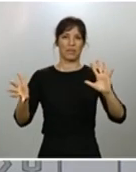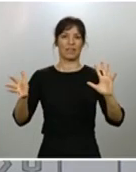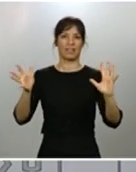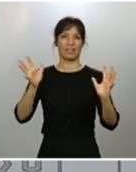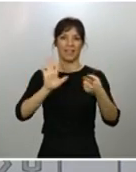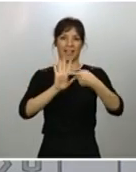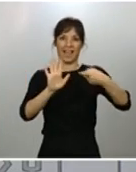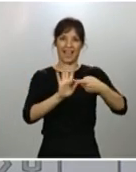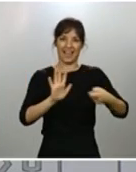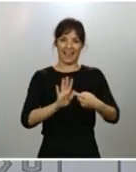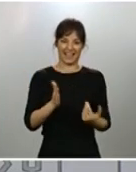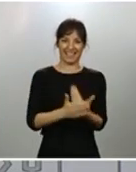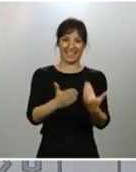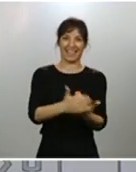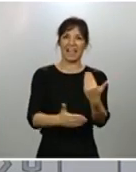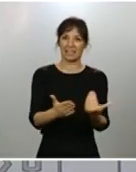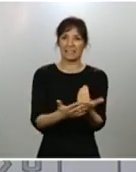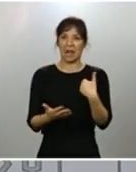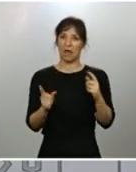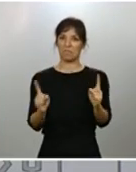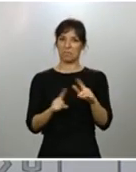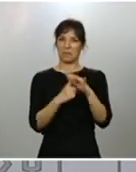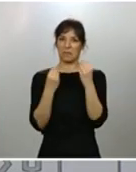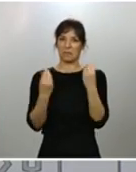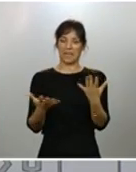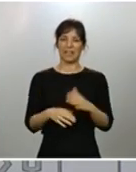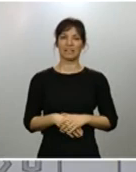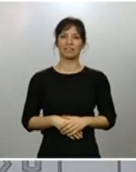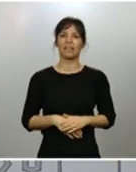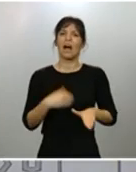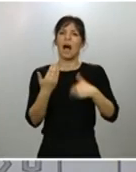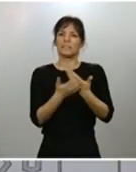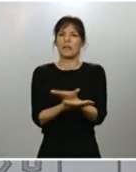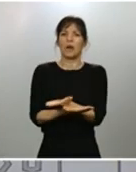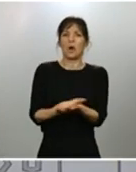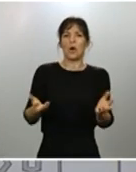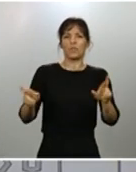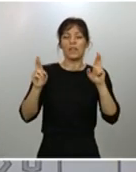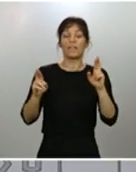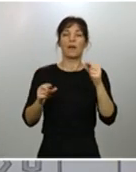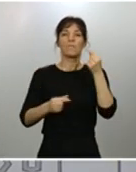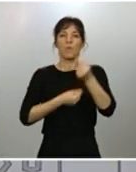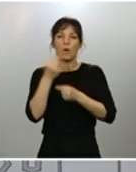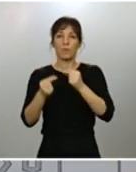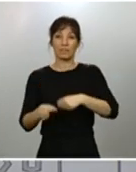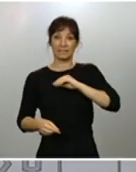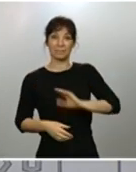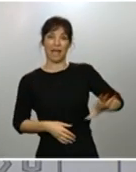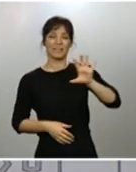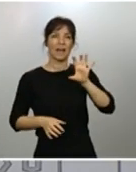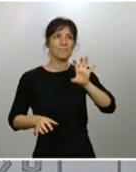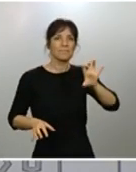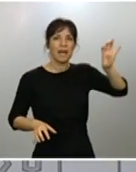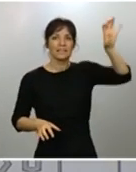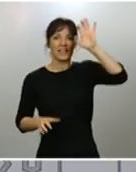próximos días. Nos da confianza en que va a haber cada vez más territorios que van a poder ir superando estas fases pero,